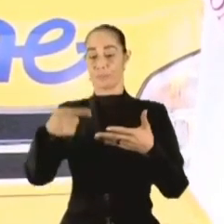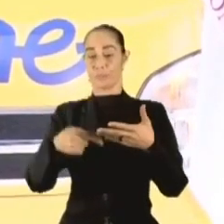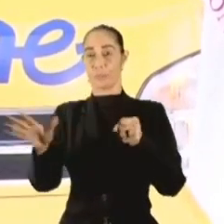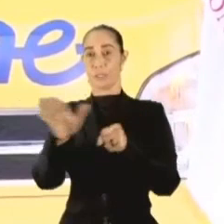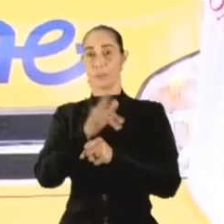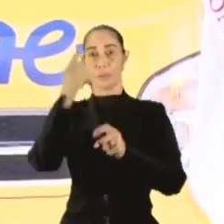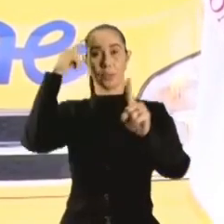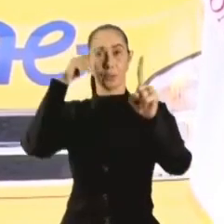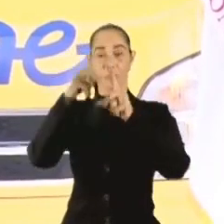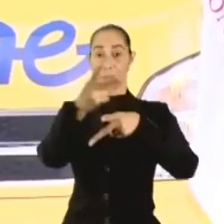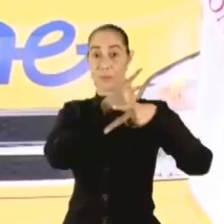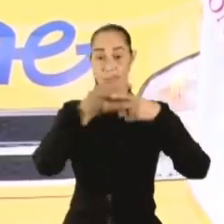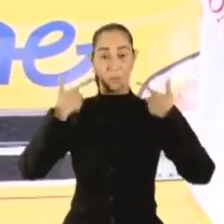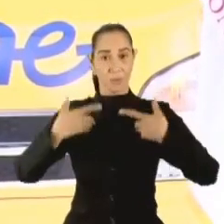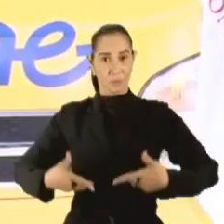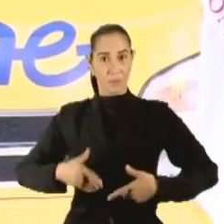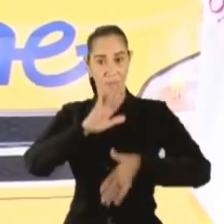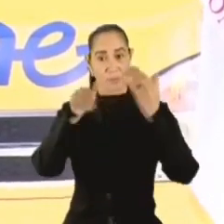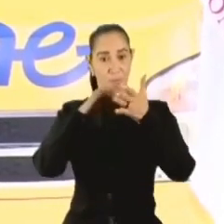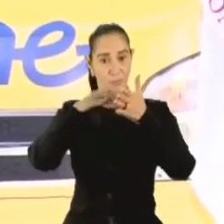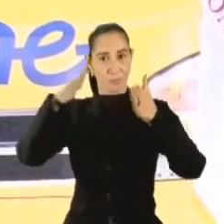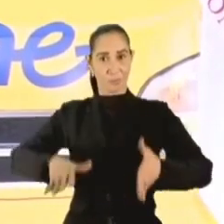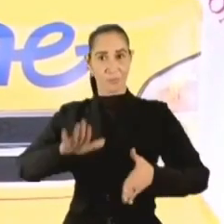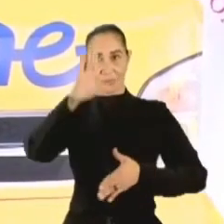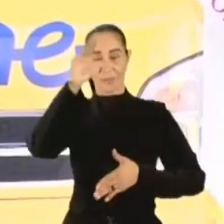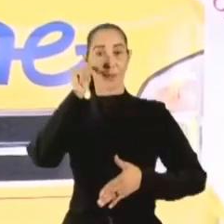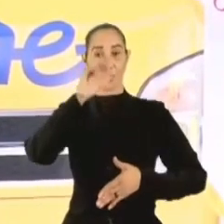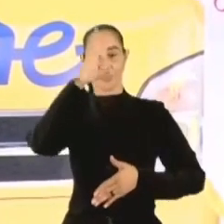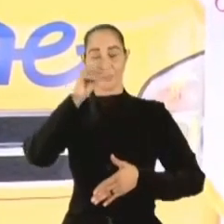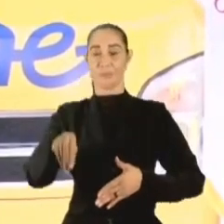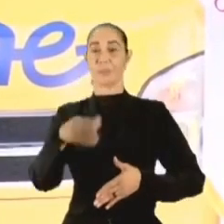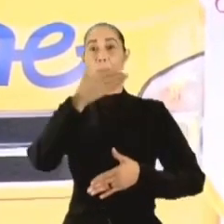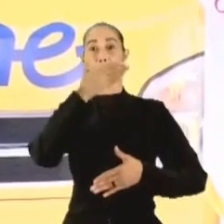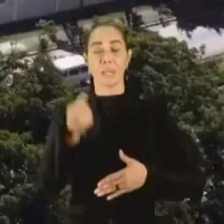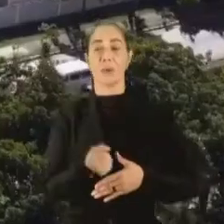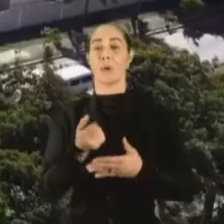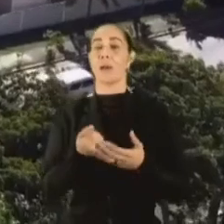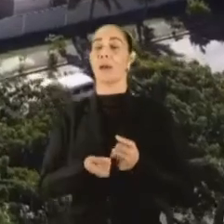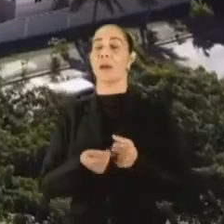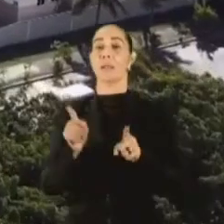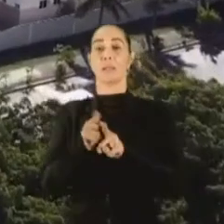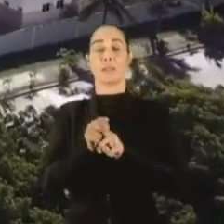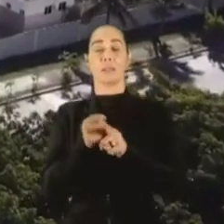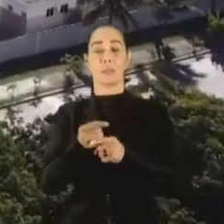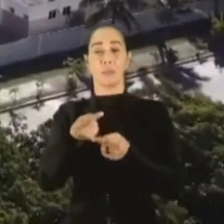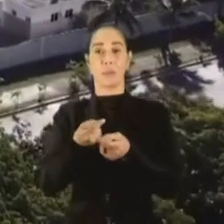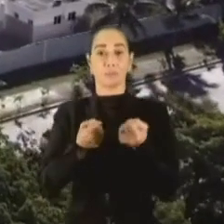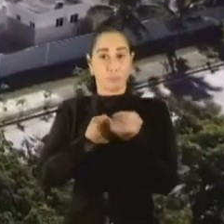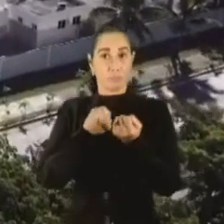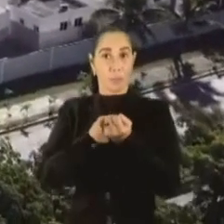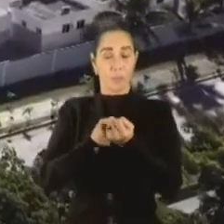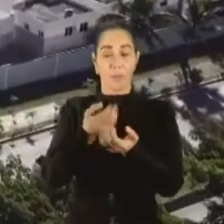objetivo de la seguridad de nuestros niños y niños con el objetivo de mejorar y aliviar también en el presupuesto